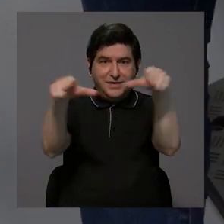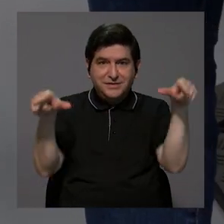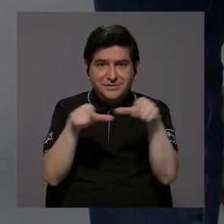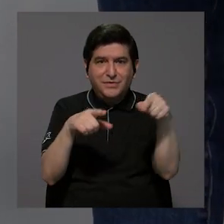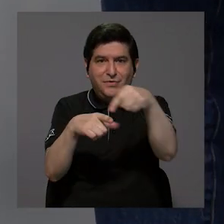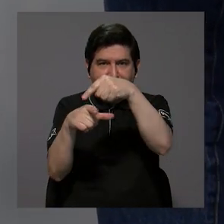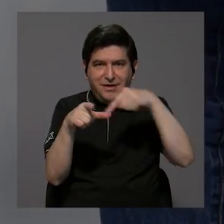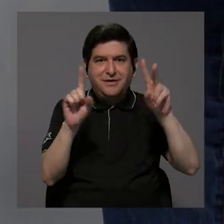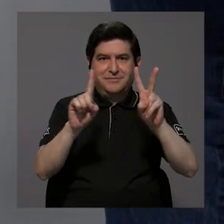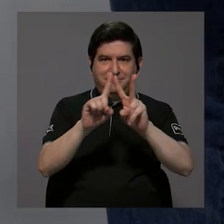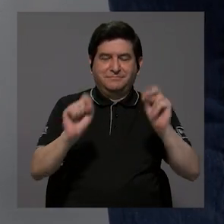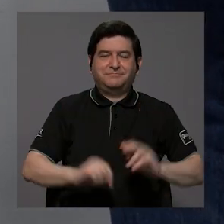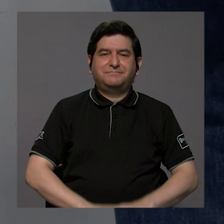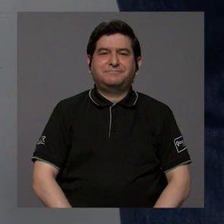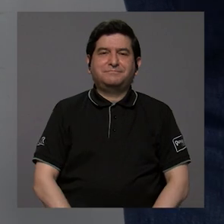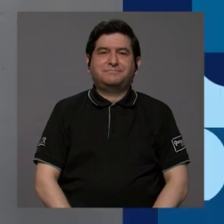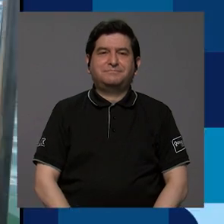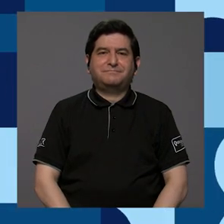Golfo de Nicoya.